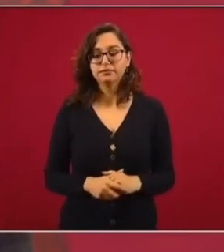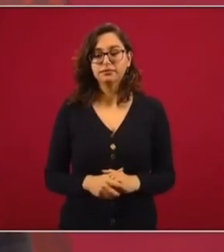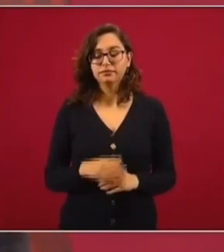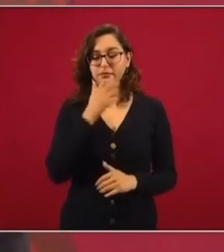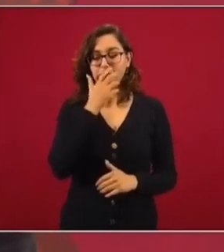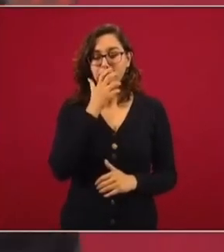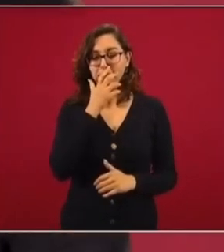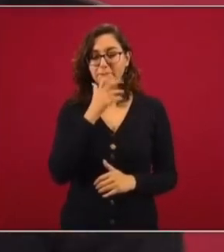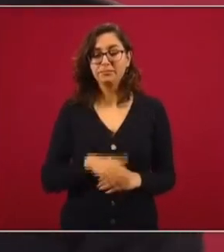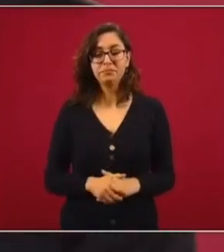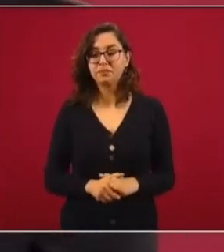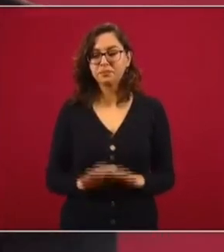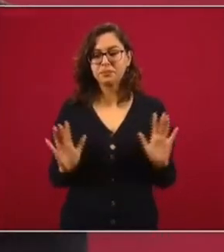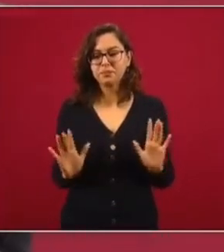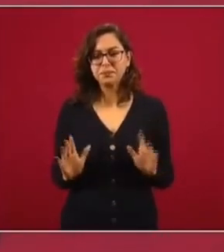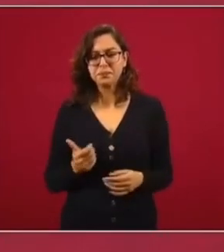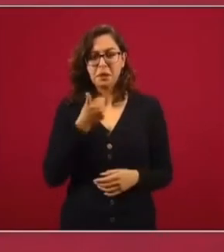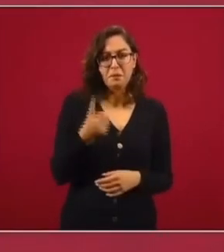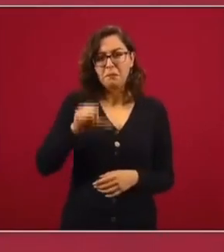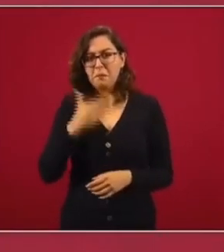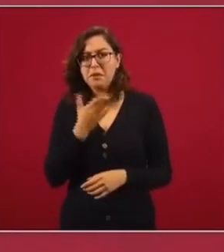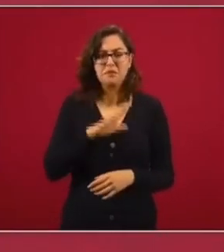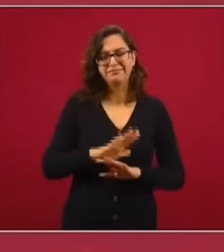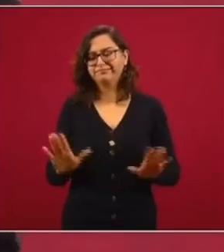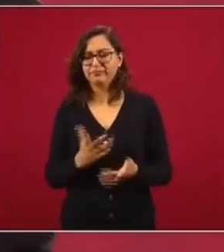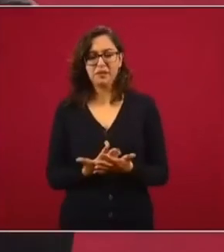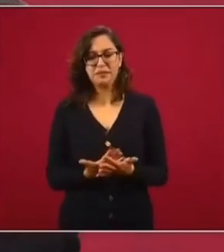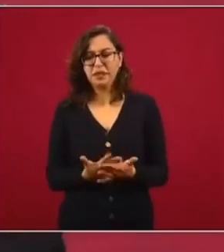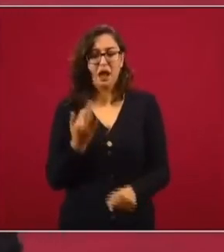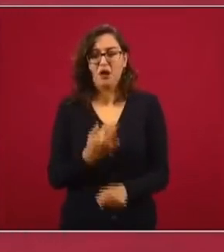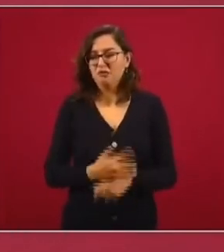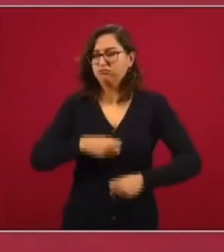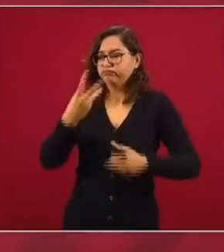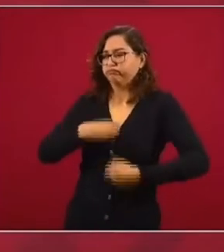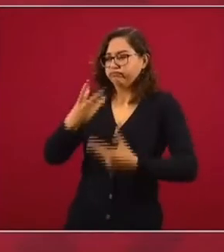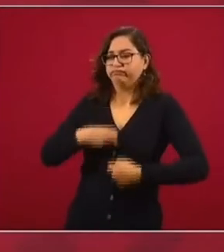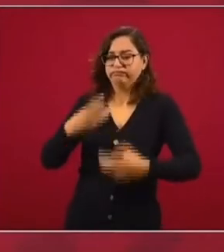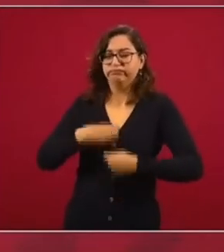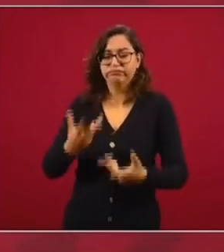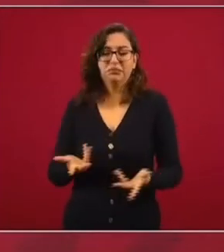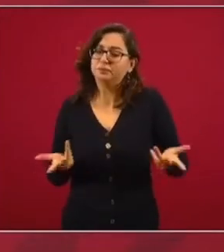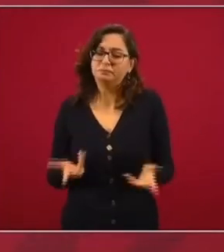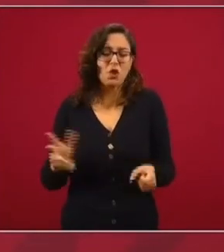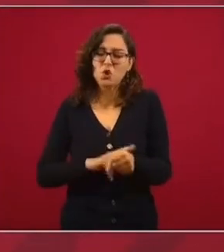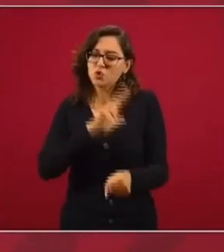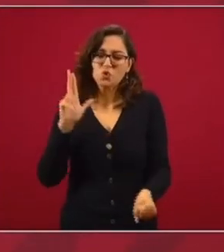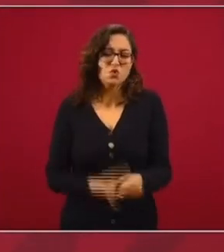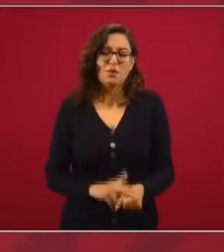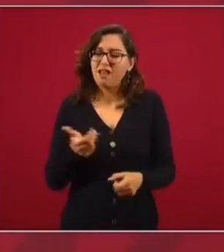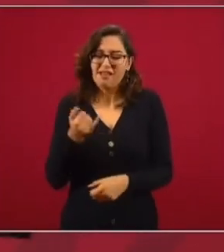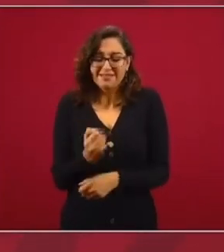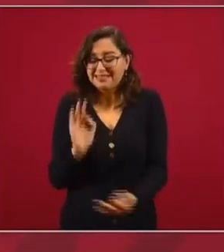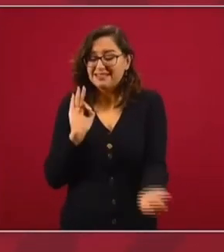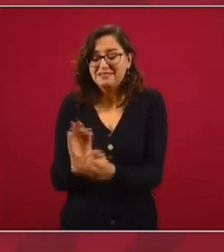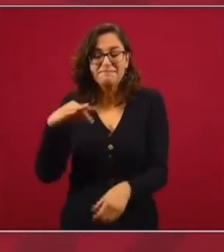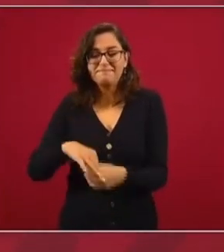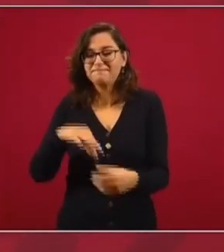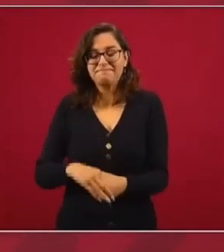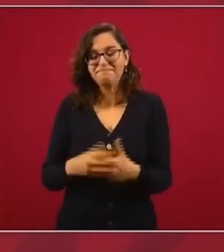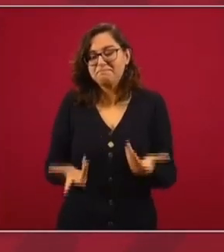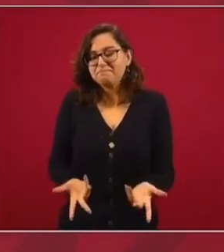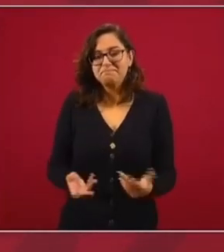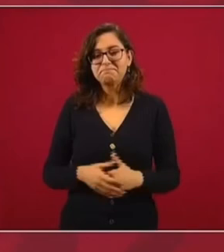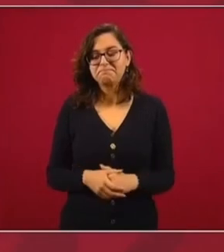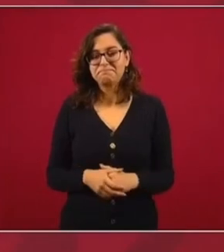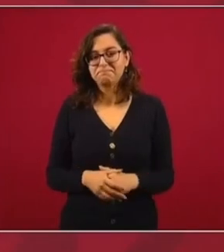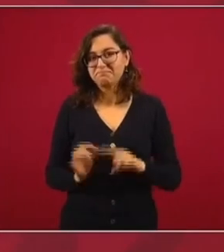No quiero calificarlo, sencillamente es esperar, porque se van a decir muchas cosas. Como es legítimo y es natural